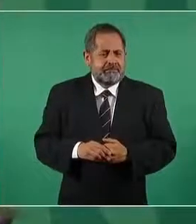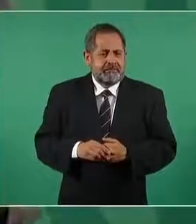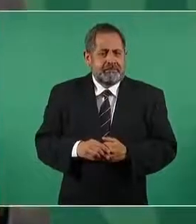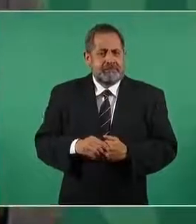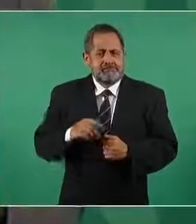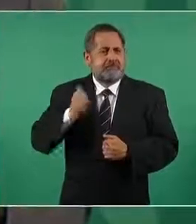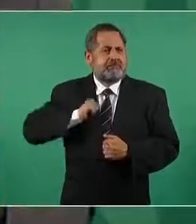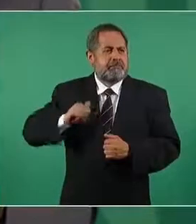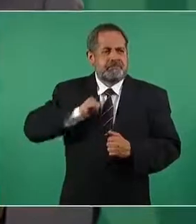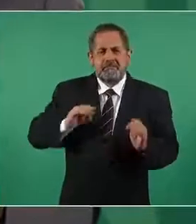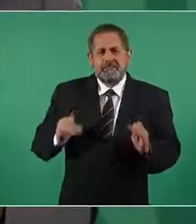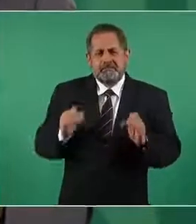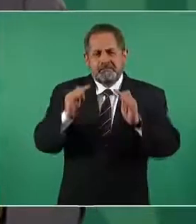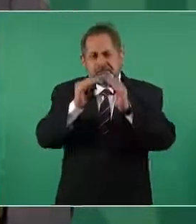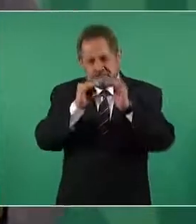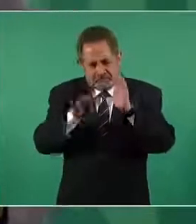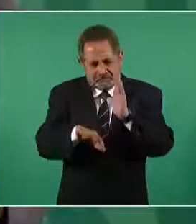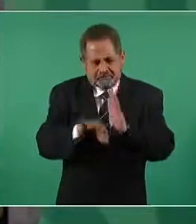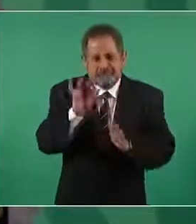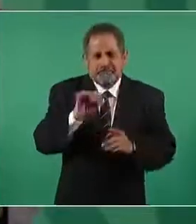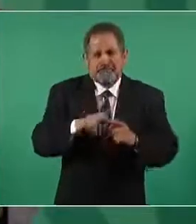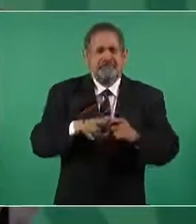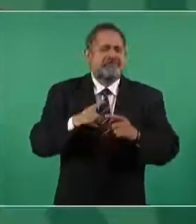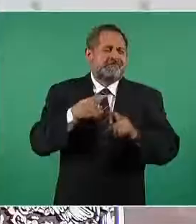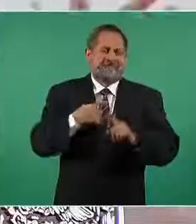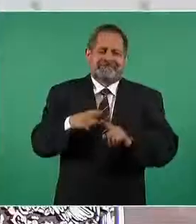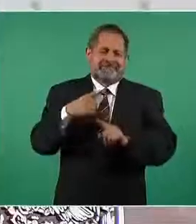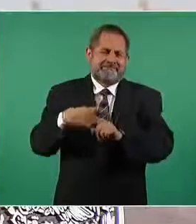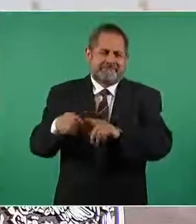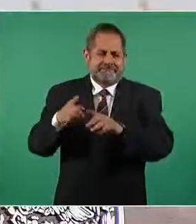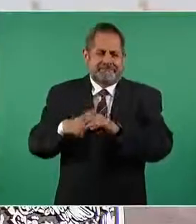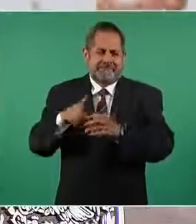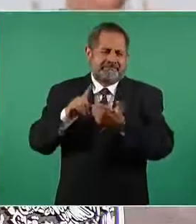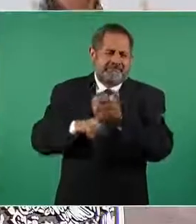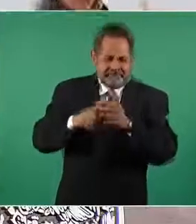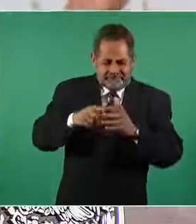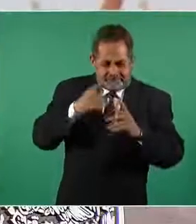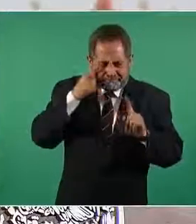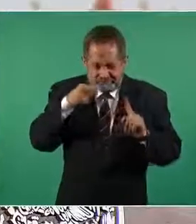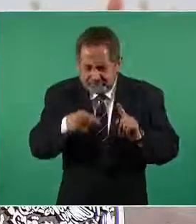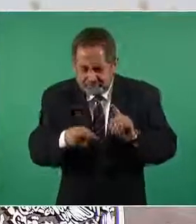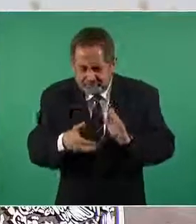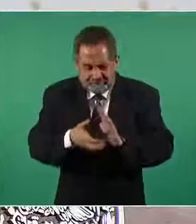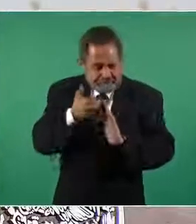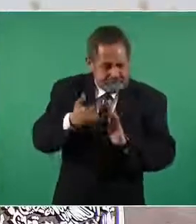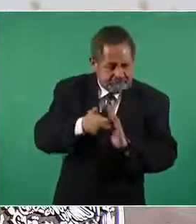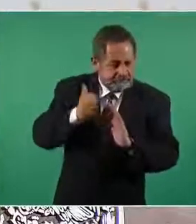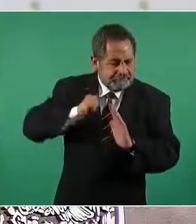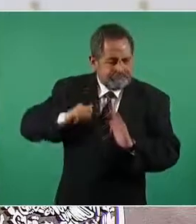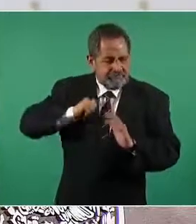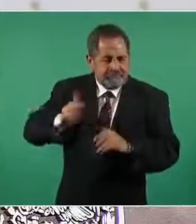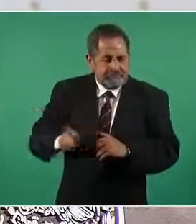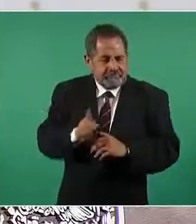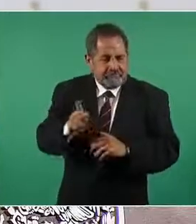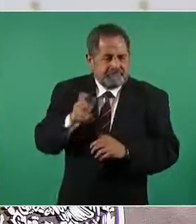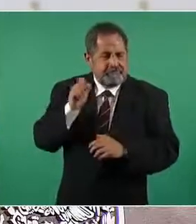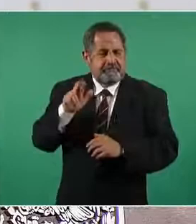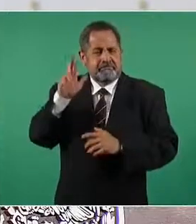arqueología desde luego antropología todos los museos